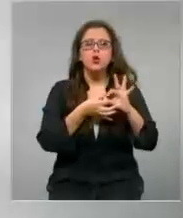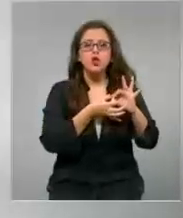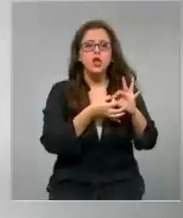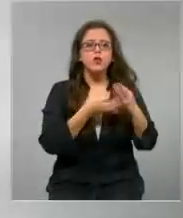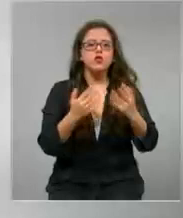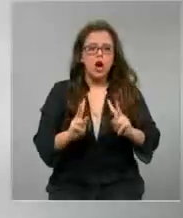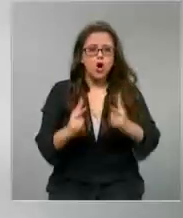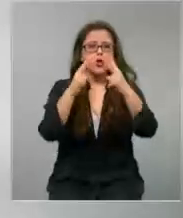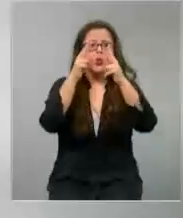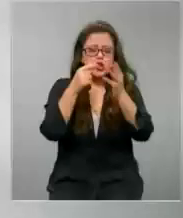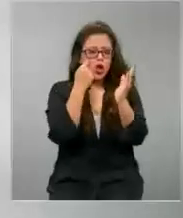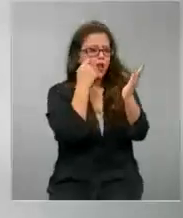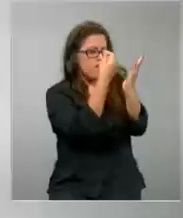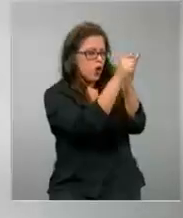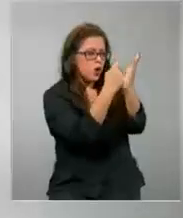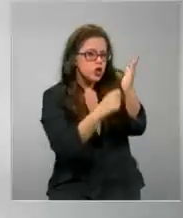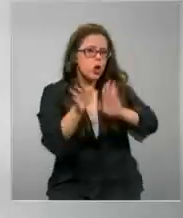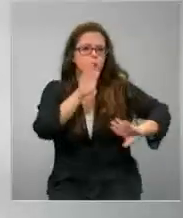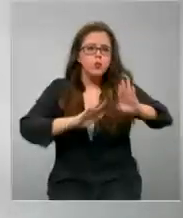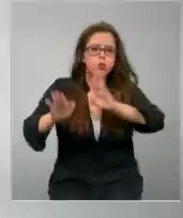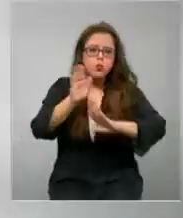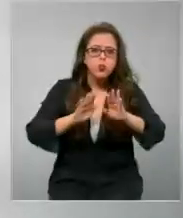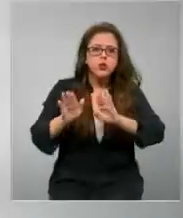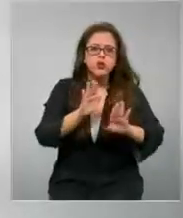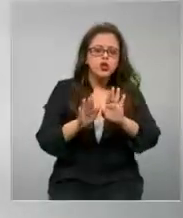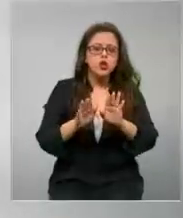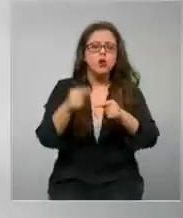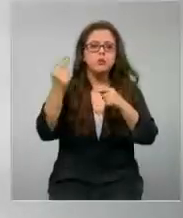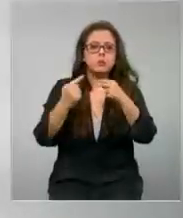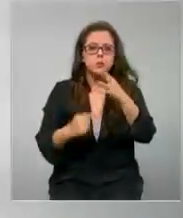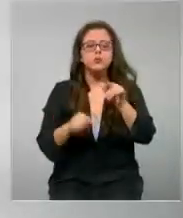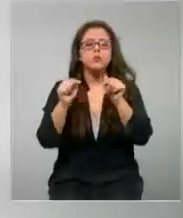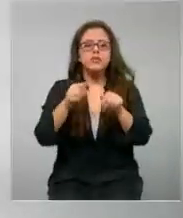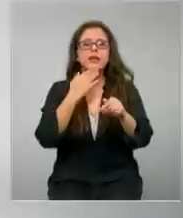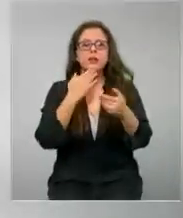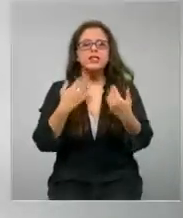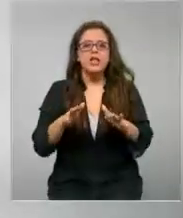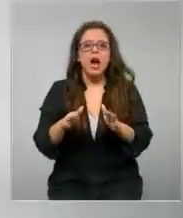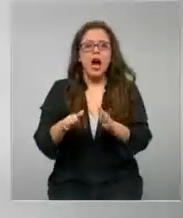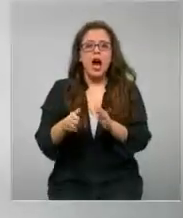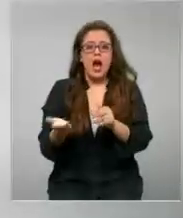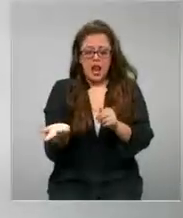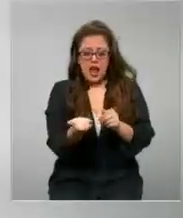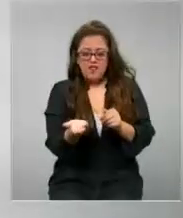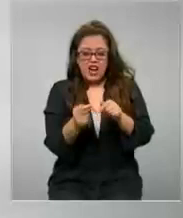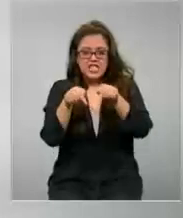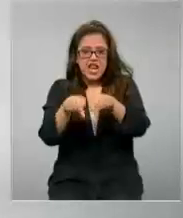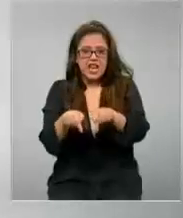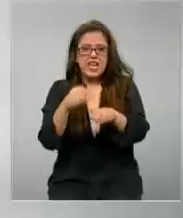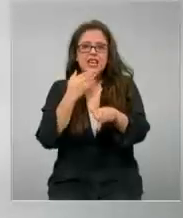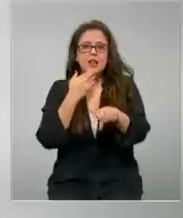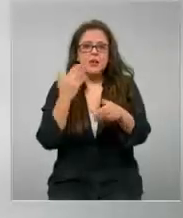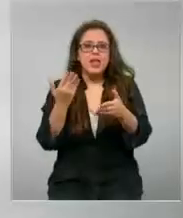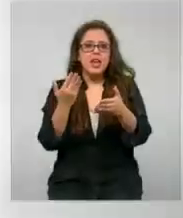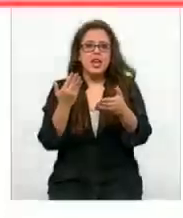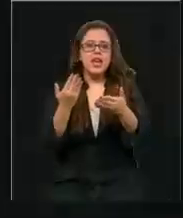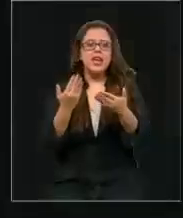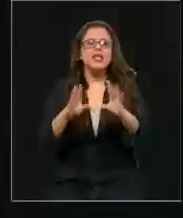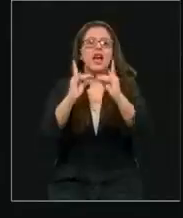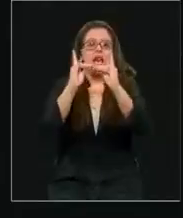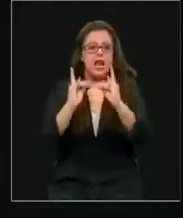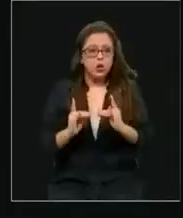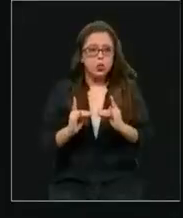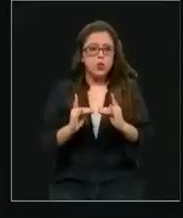ejecución de obras de diagnóstico, protección y refuerzo a la base de piedra del monumento y a la tumba del soldado desconocido.